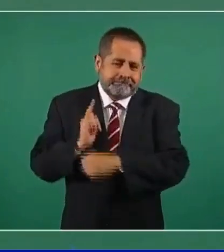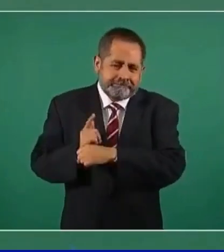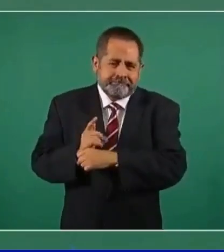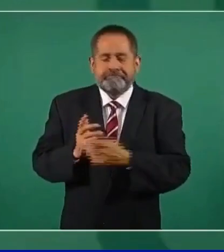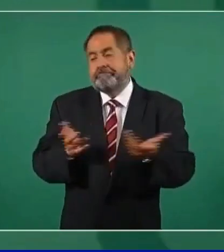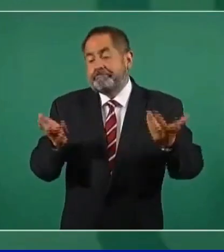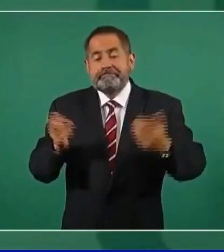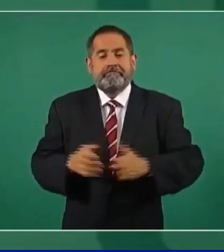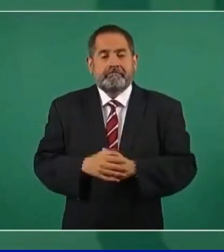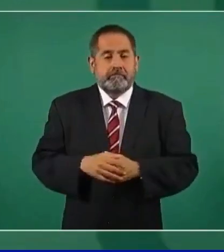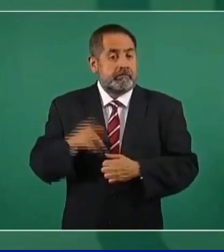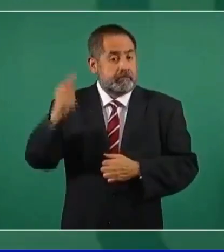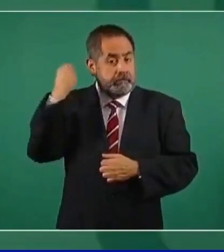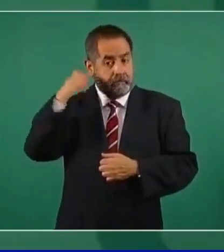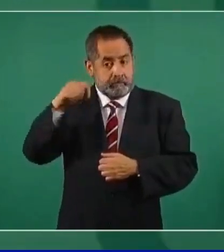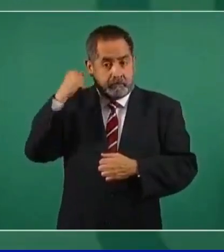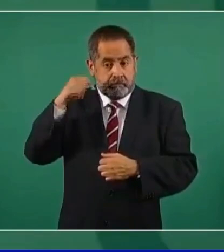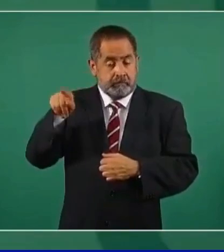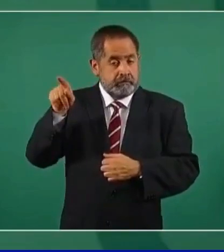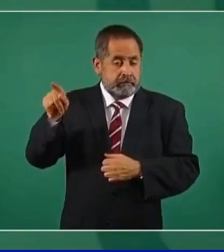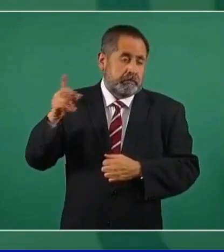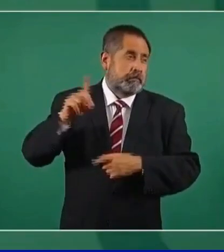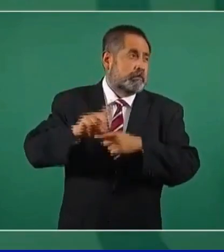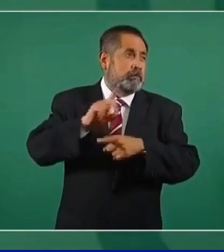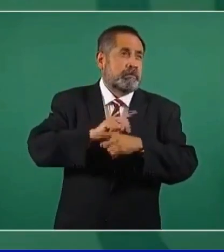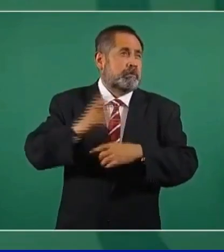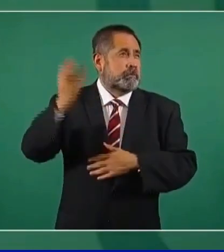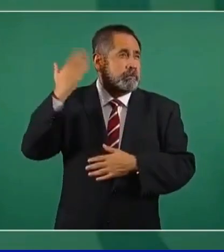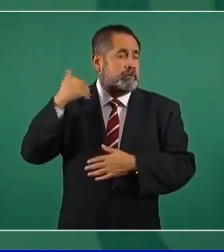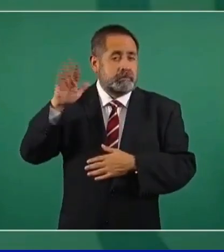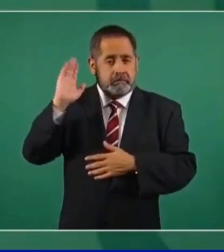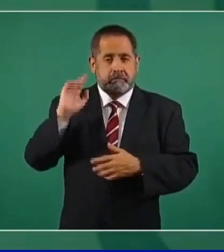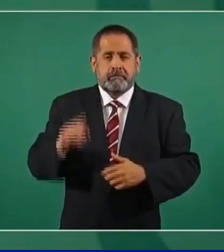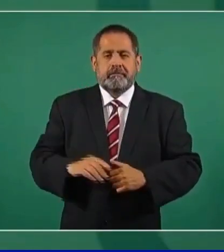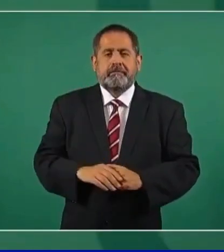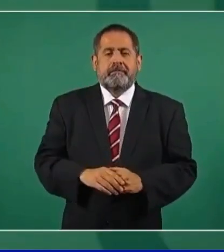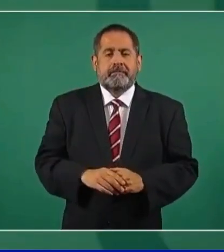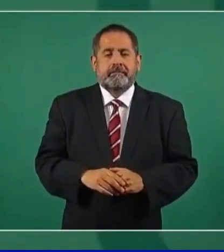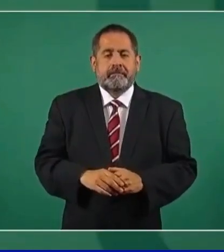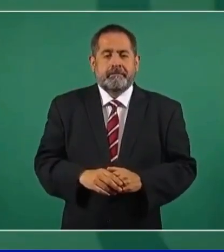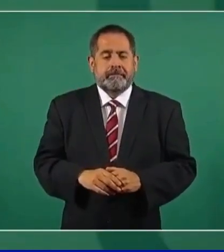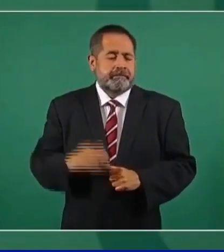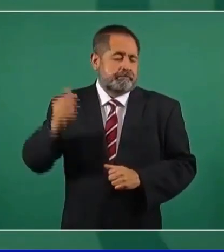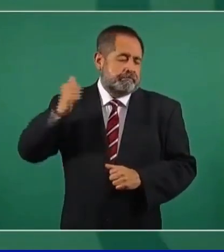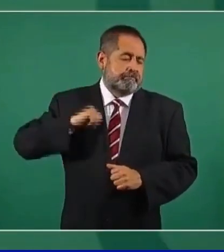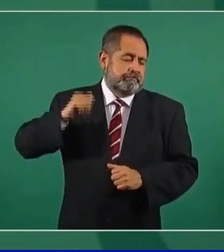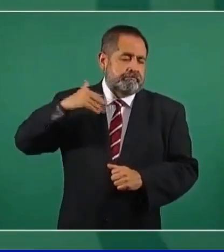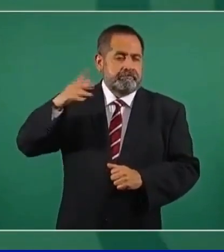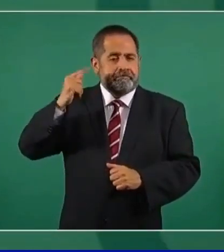allá en Tabasco, desde que estábamos, en la lucha,